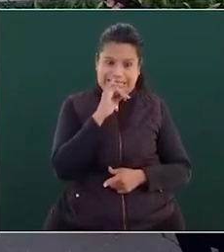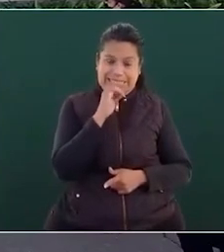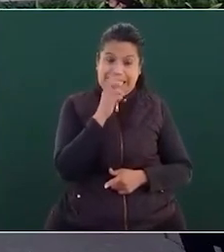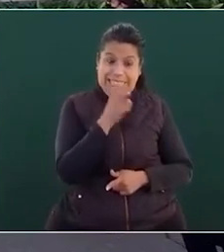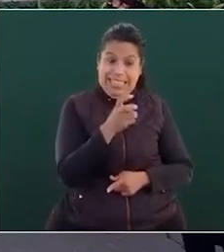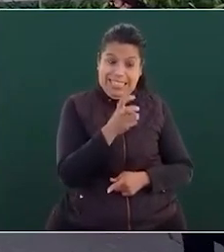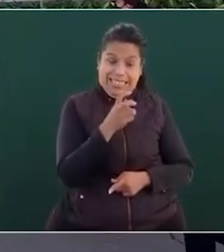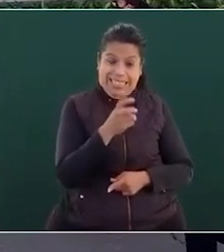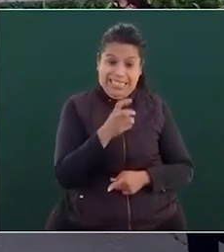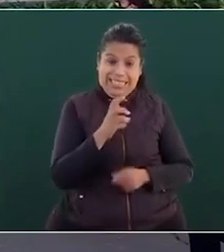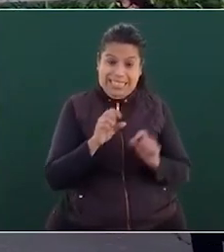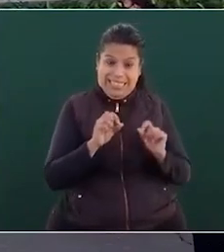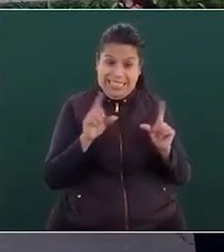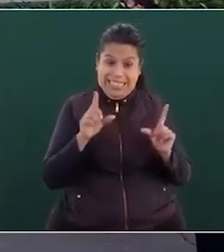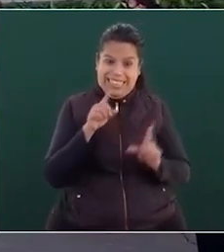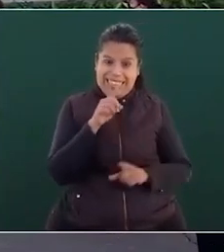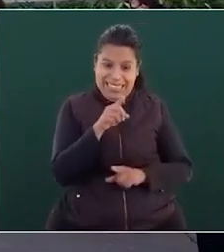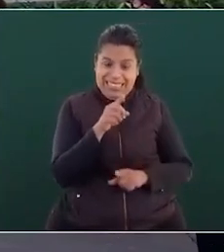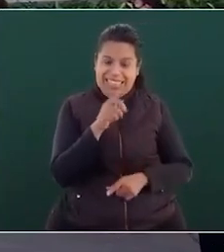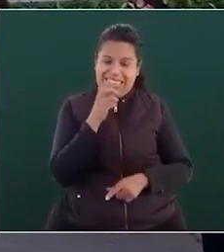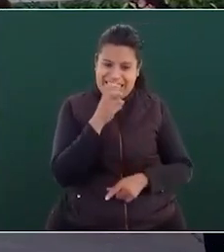sí fue